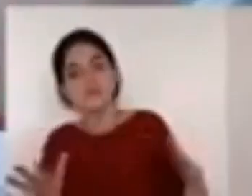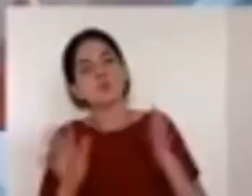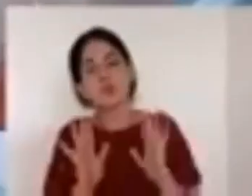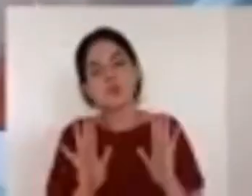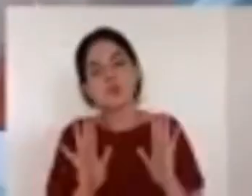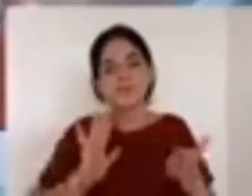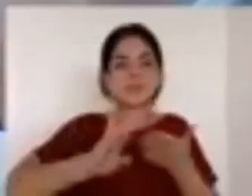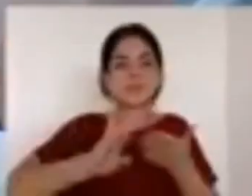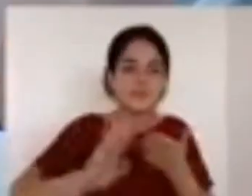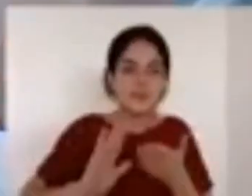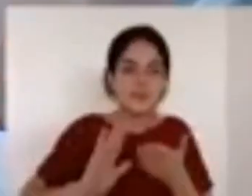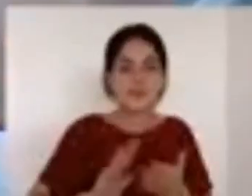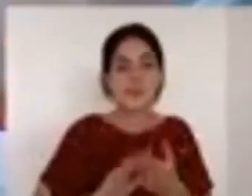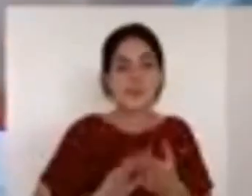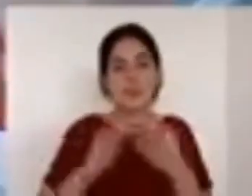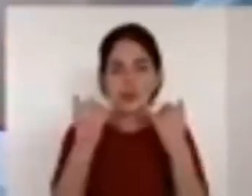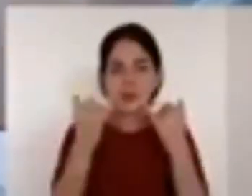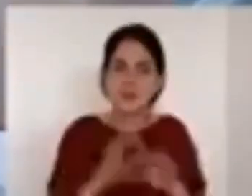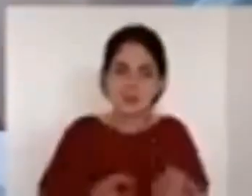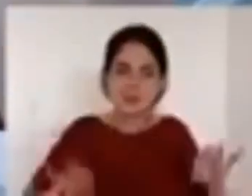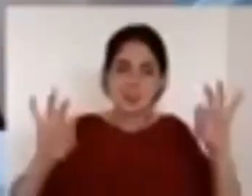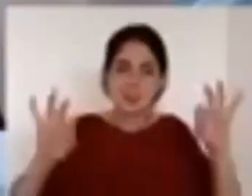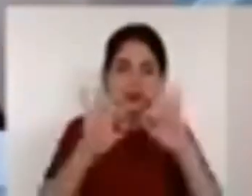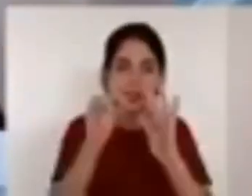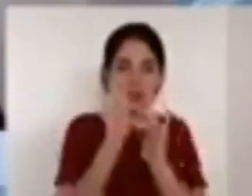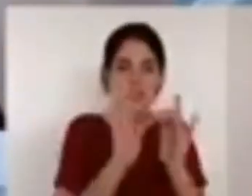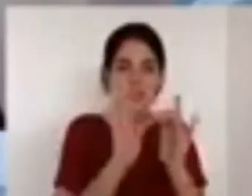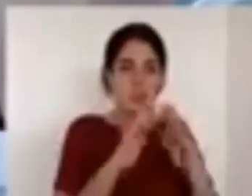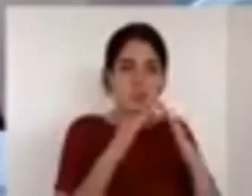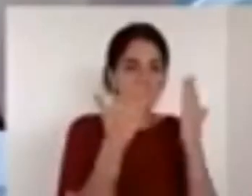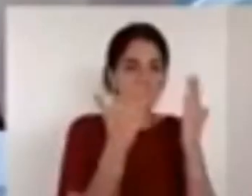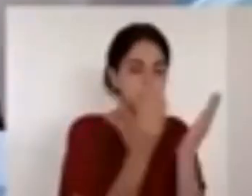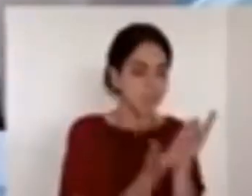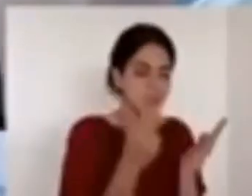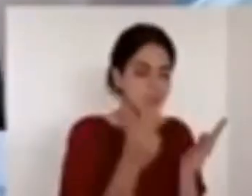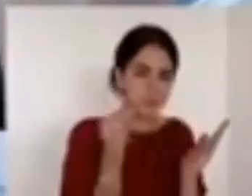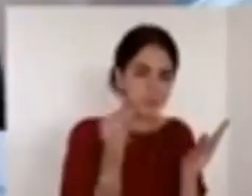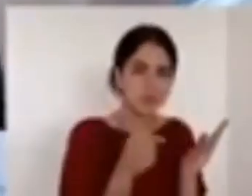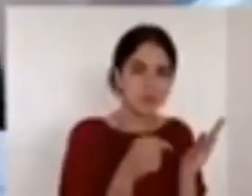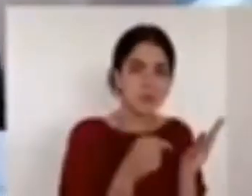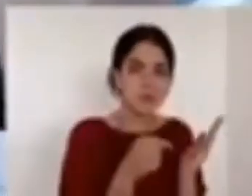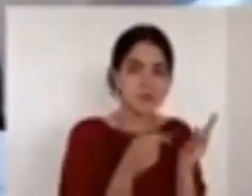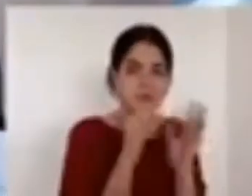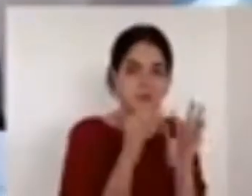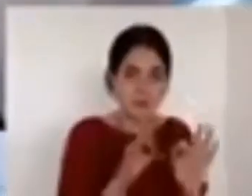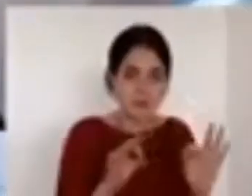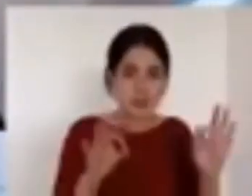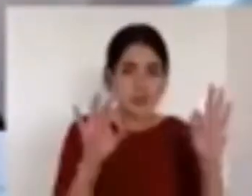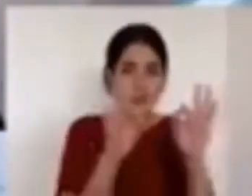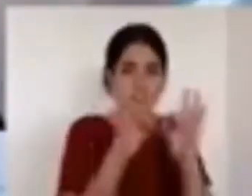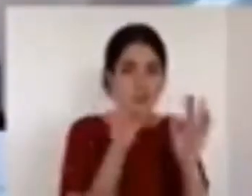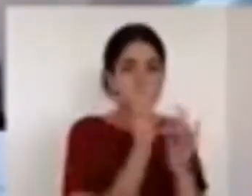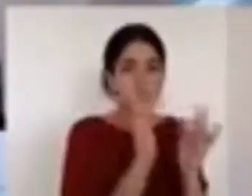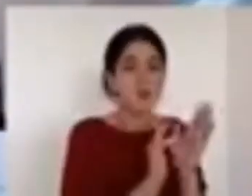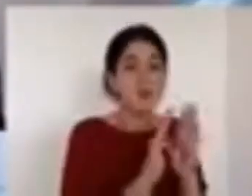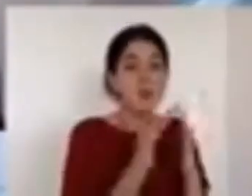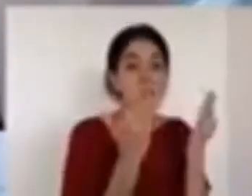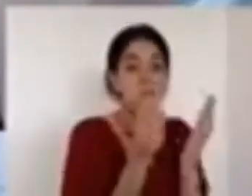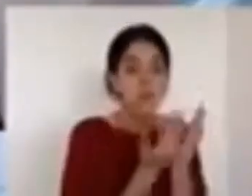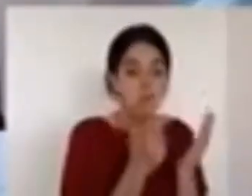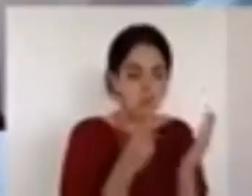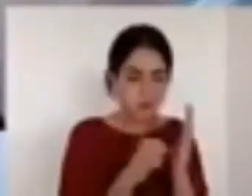crónicas 7 13 al 15 y que fue inspirado por el lema y en eso lo